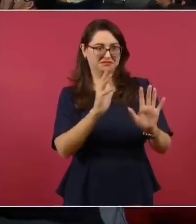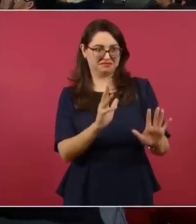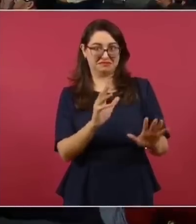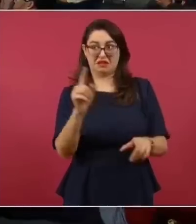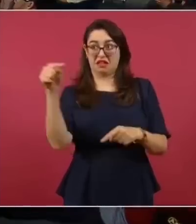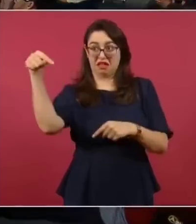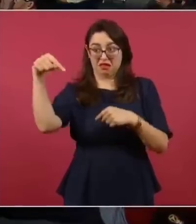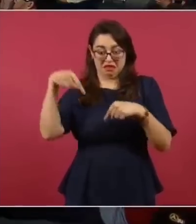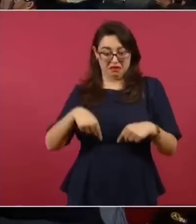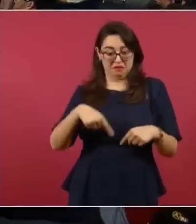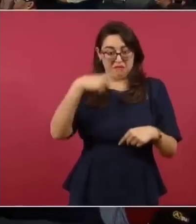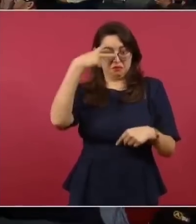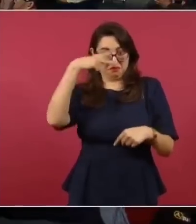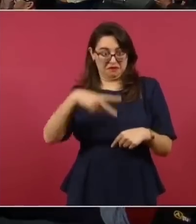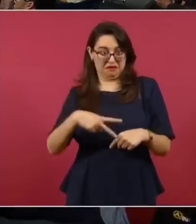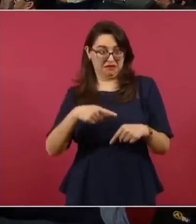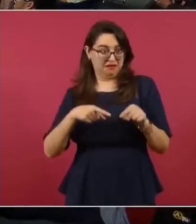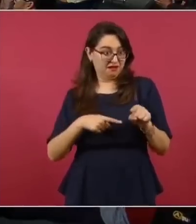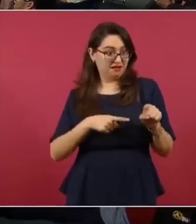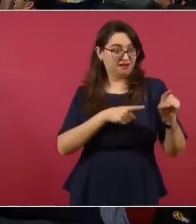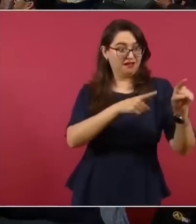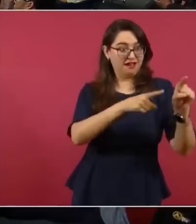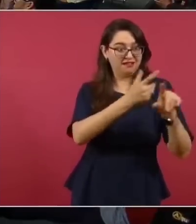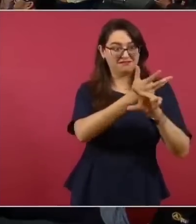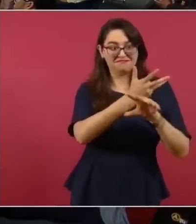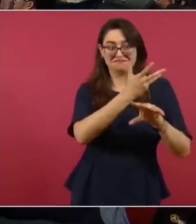estén culpando a nosotros.